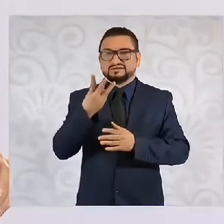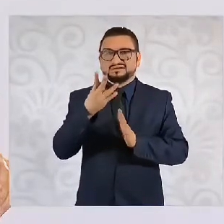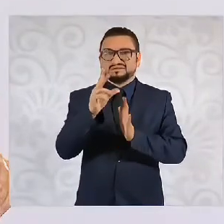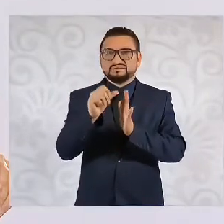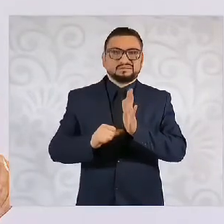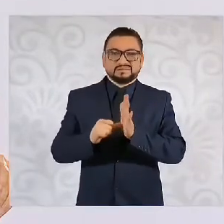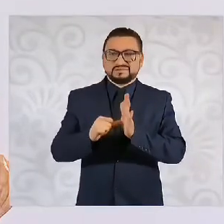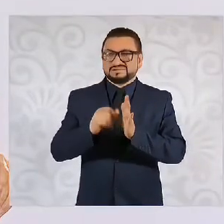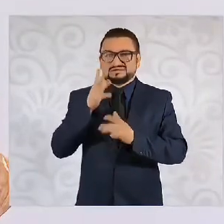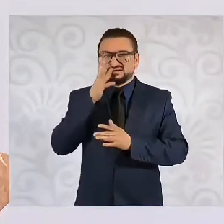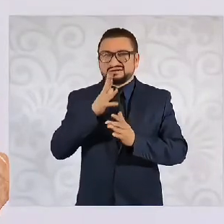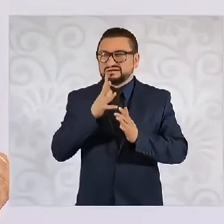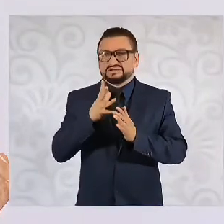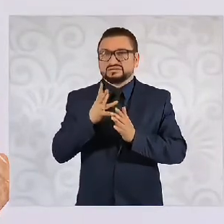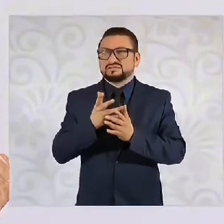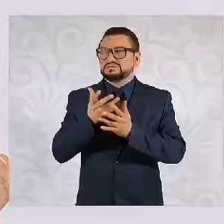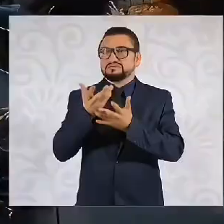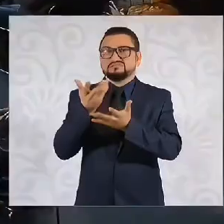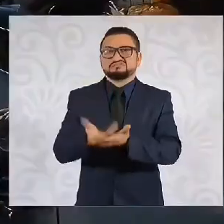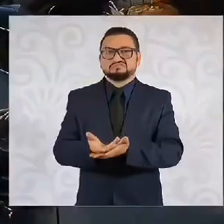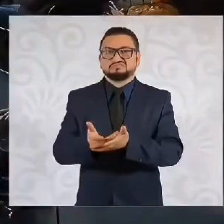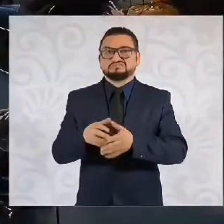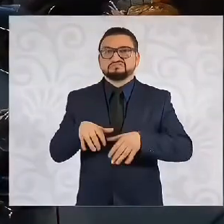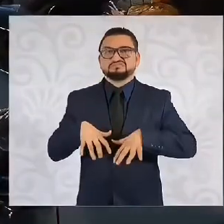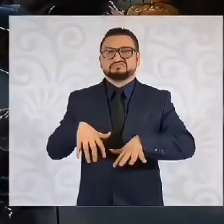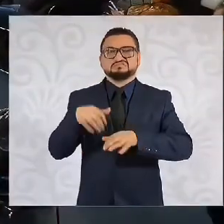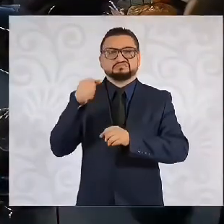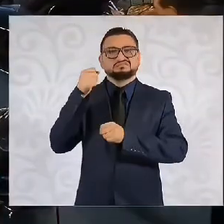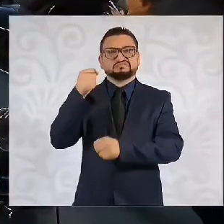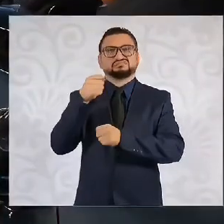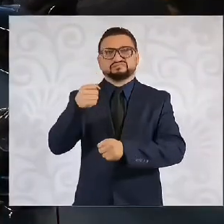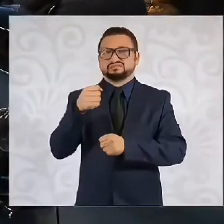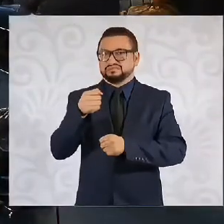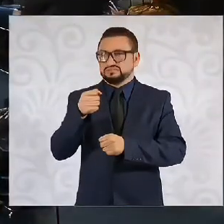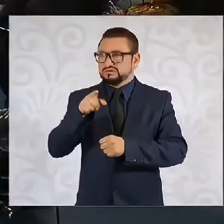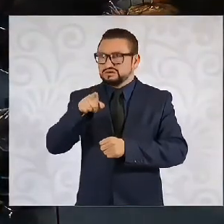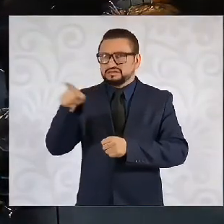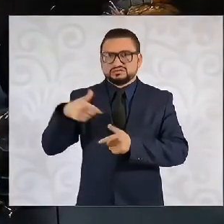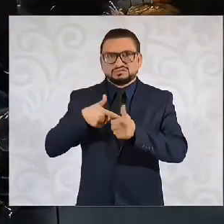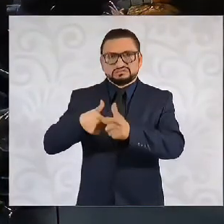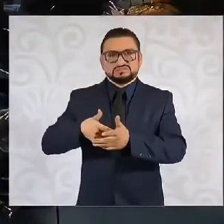paro, cobrando.